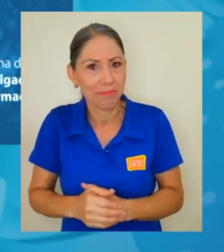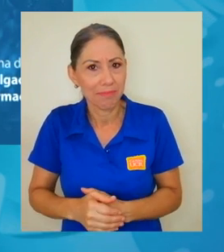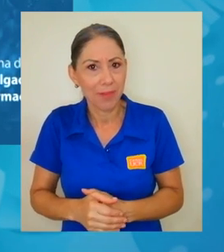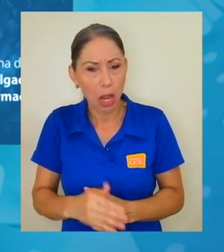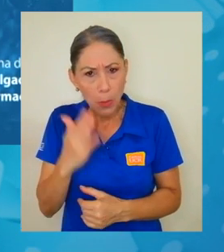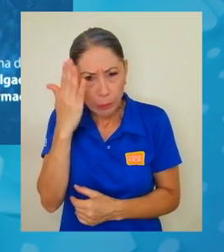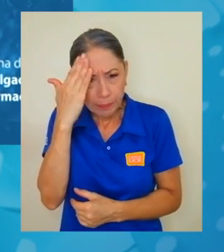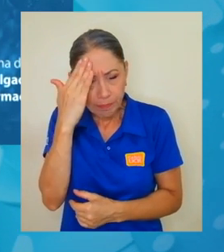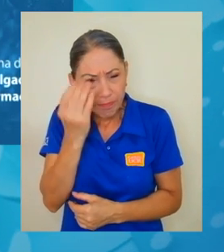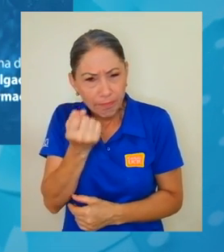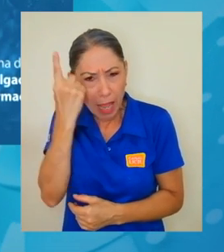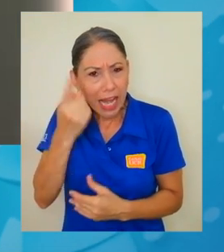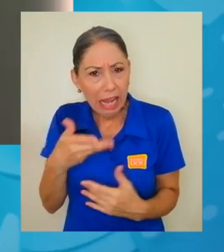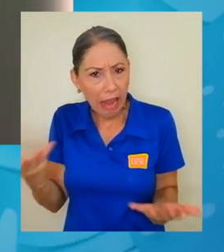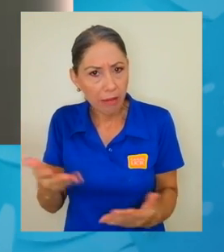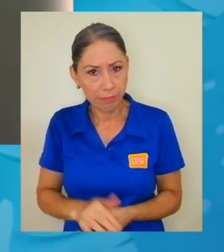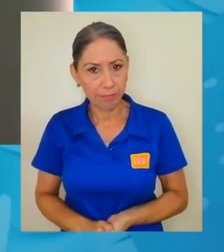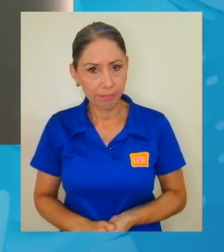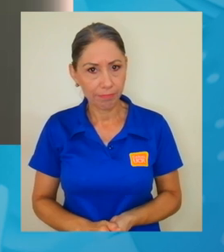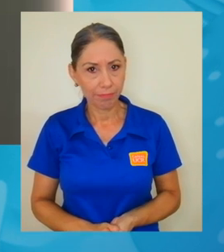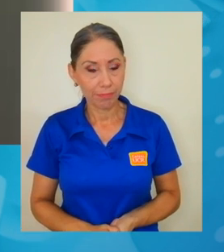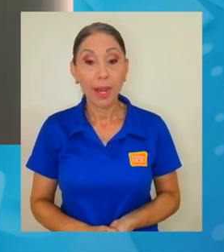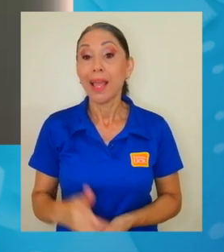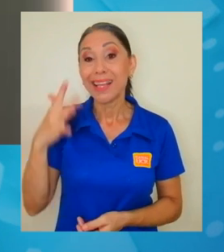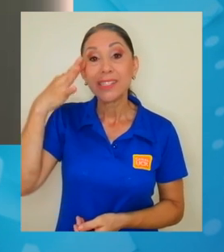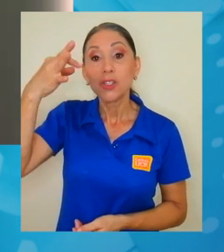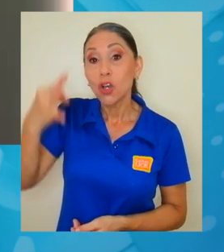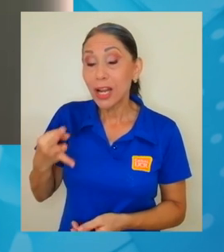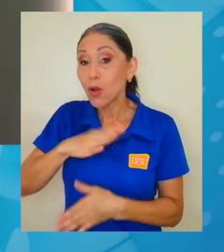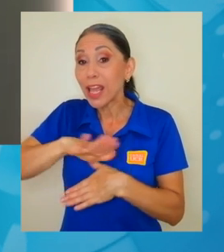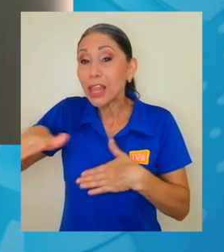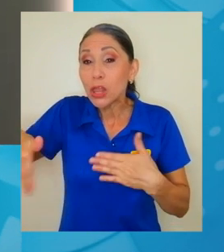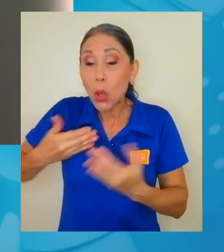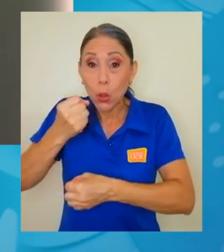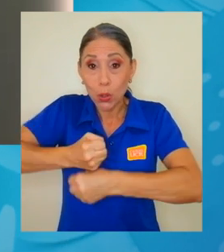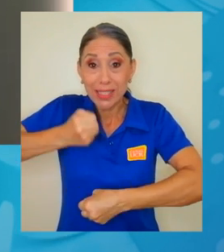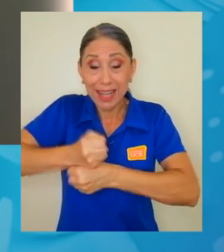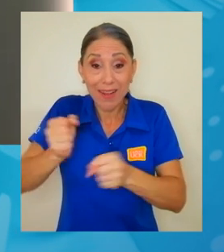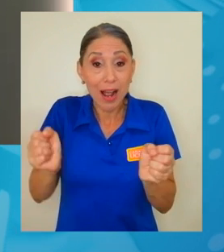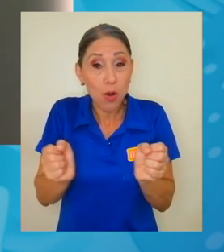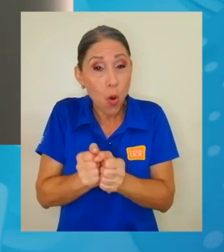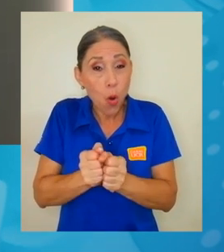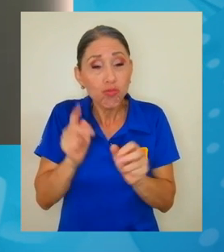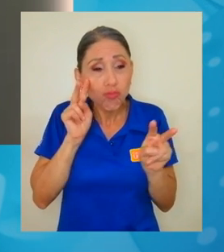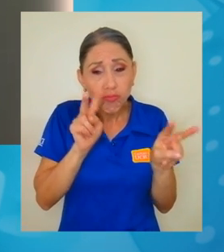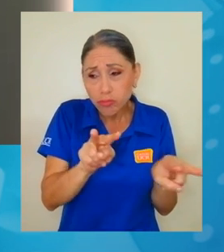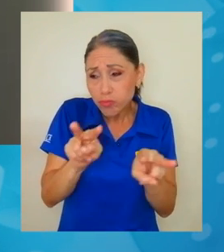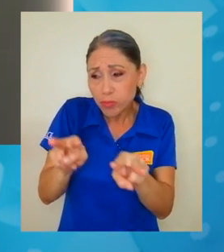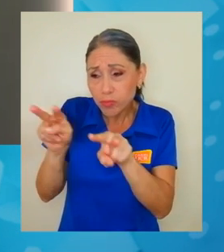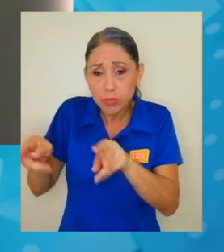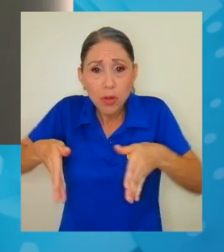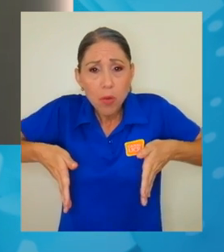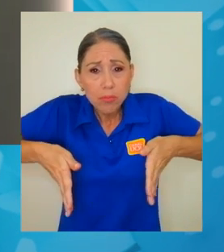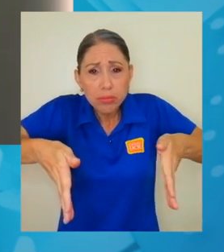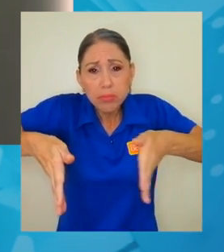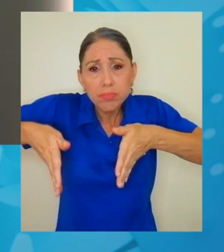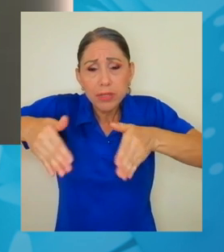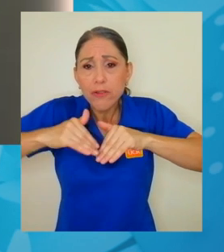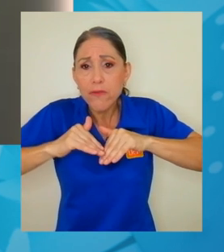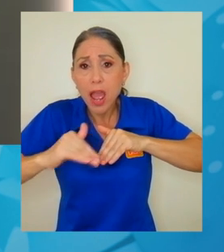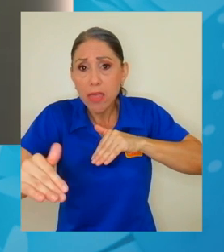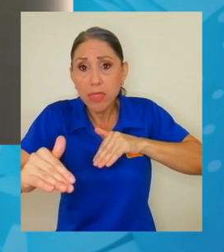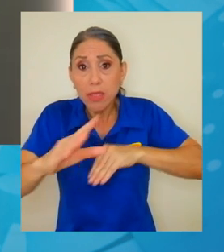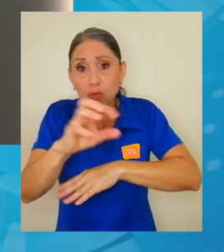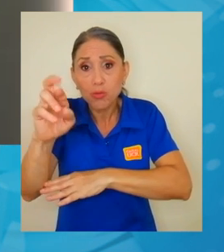Ya para finalizar. Sí, creo que todos los aportes que se hacen en el tema de la Red Vial Nacional son fundamentales,